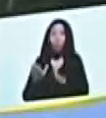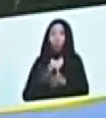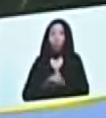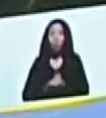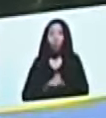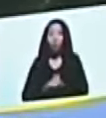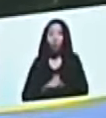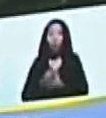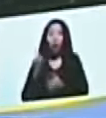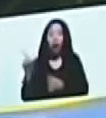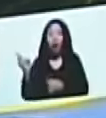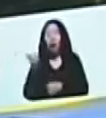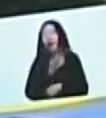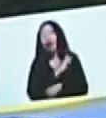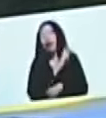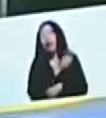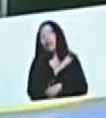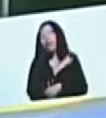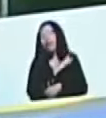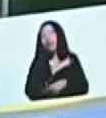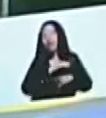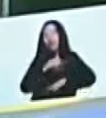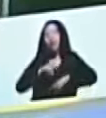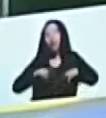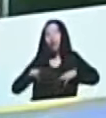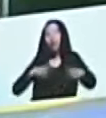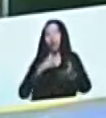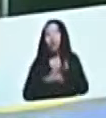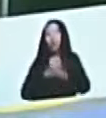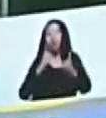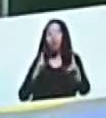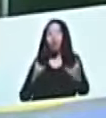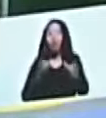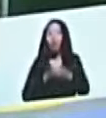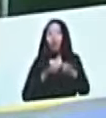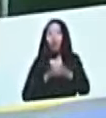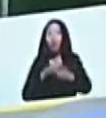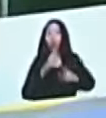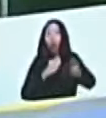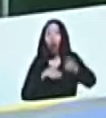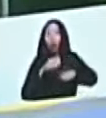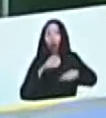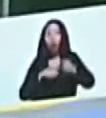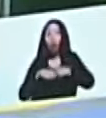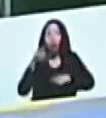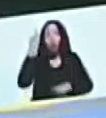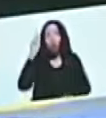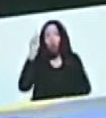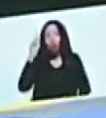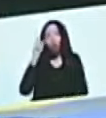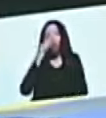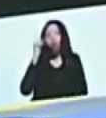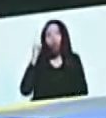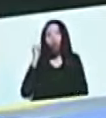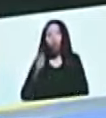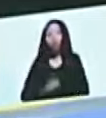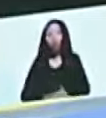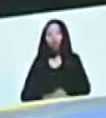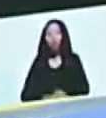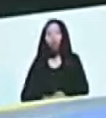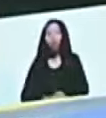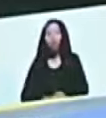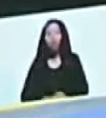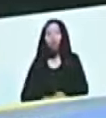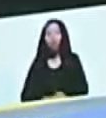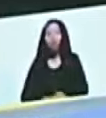él era el jefe de la Coordinadora Democrática, de la Comisión de Negociación, diputados Bernabé,